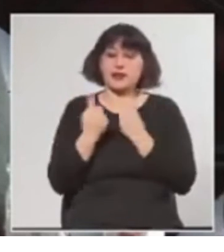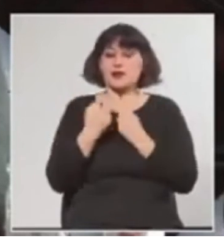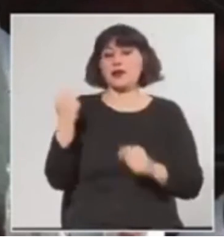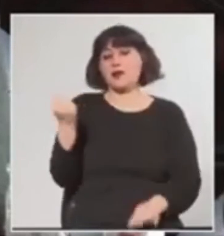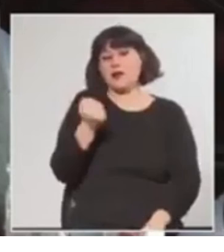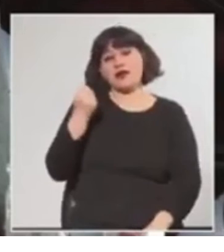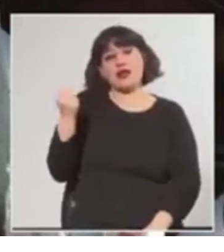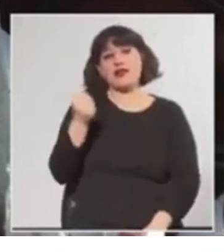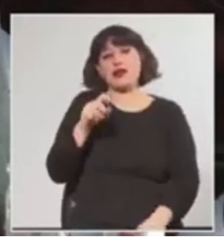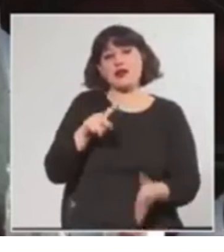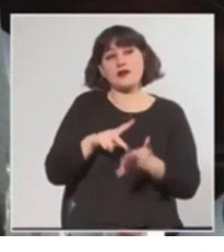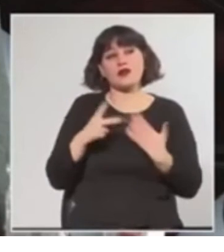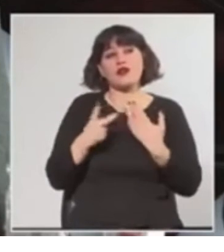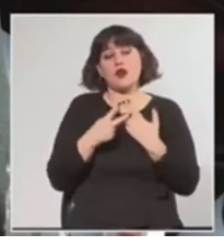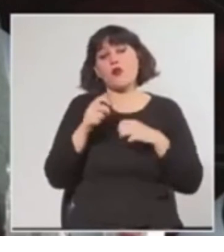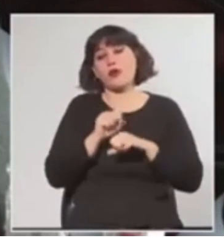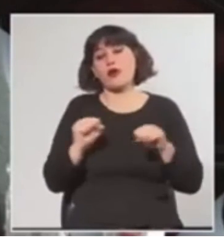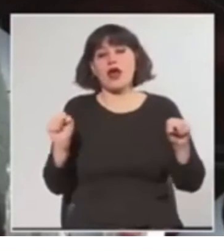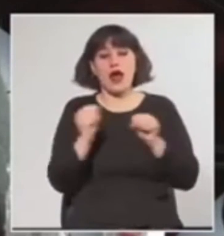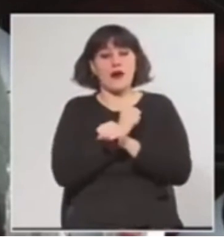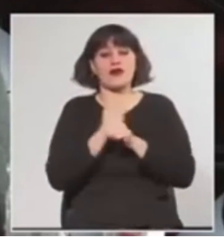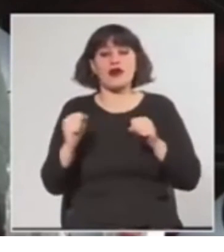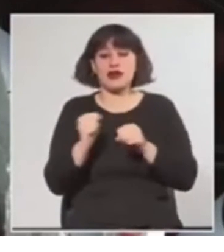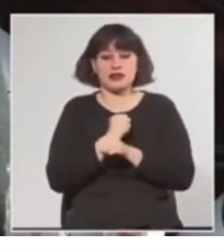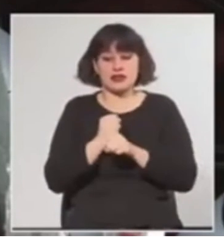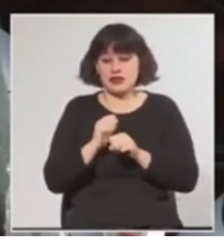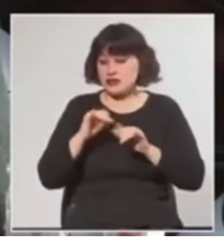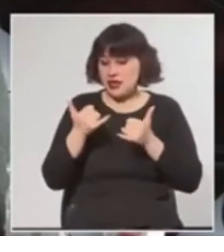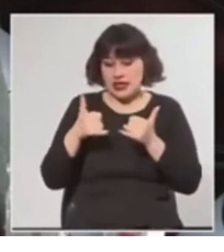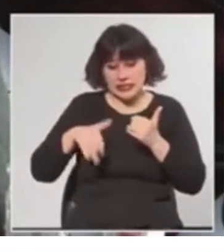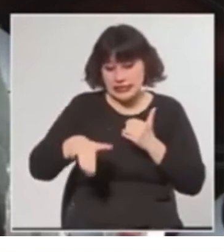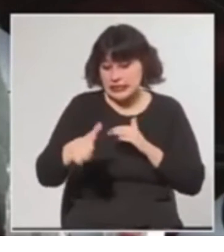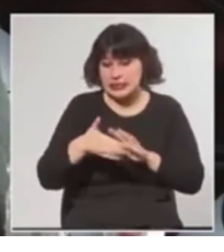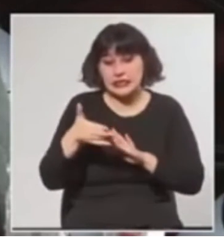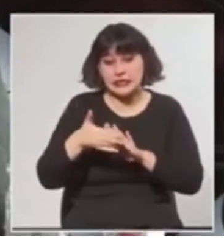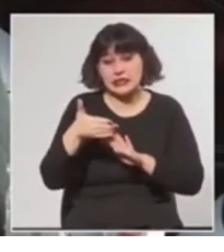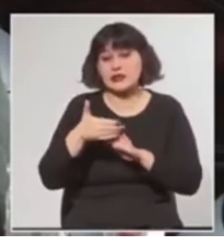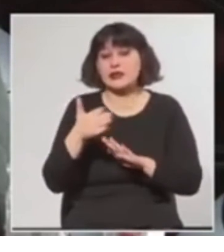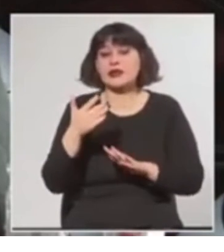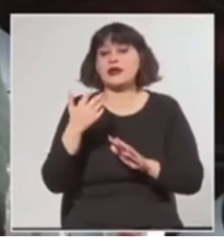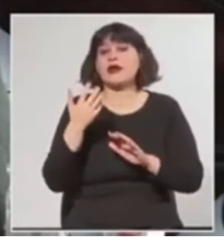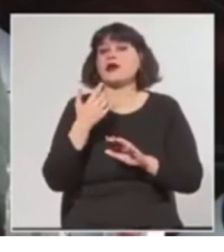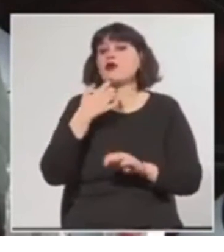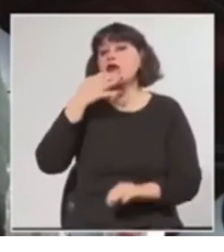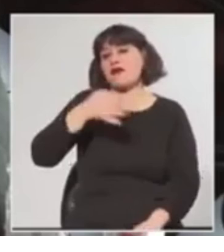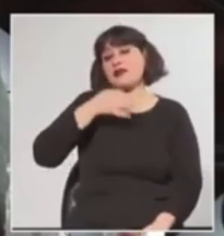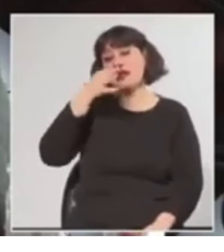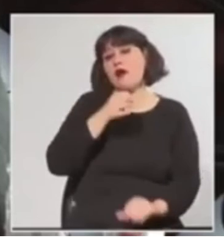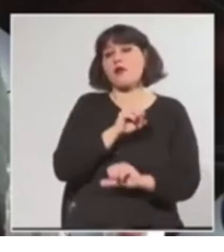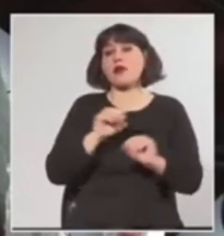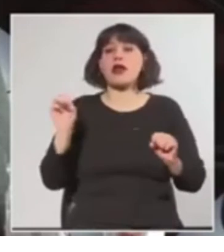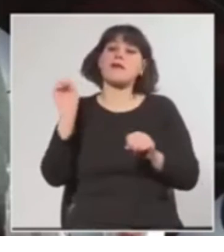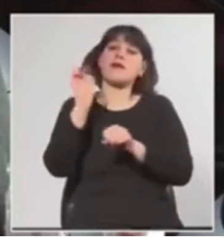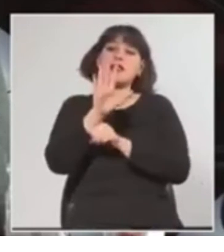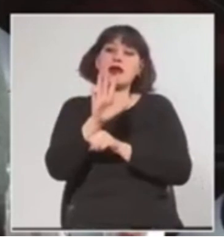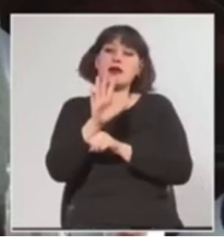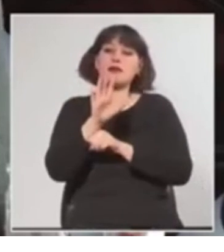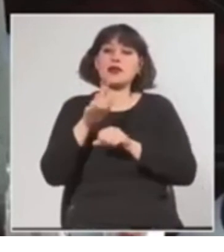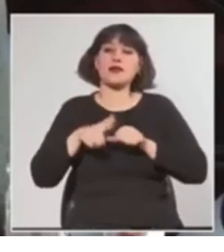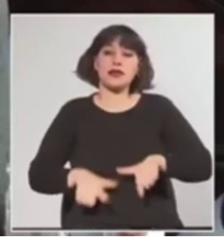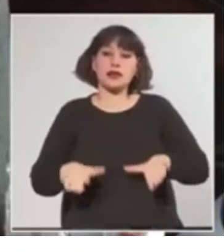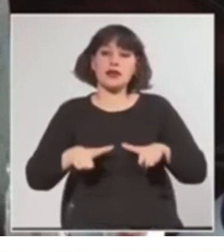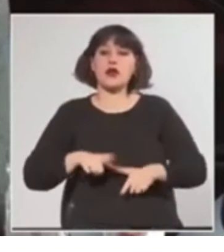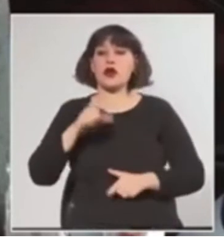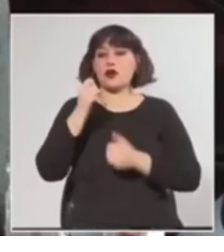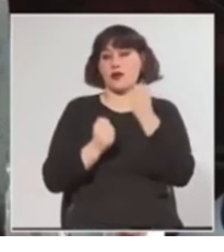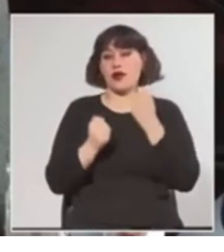importante que estos dos proyectos puedan aprobarse lo antes posible y vamos a solicitar que nuestras palabras puedan ser remitidas al Ministerio de